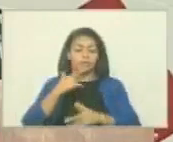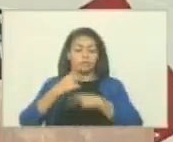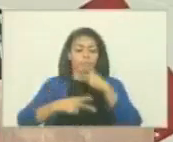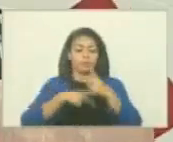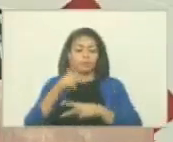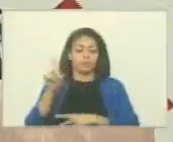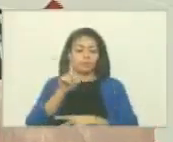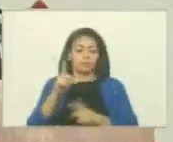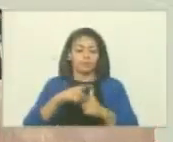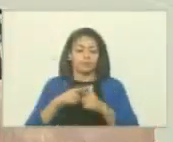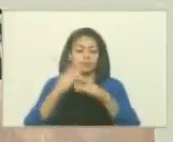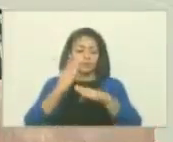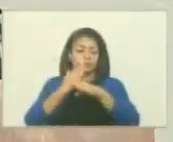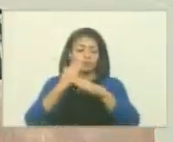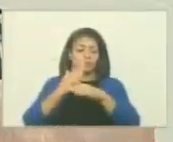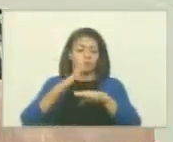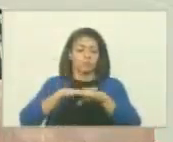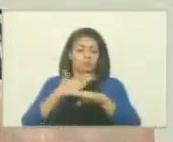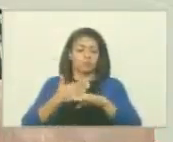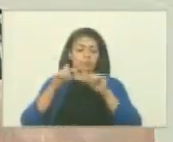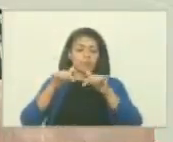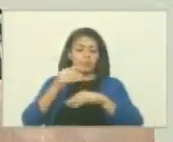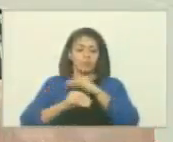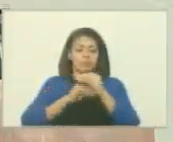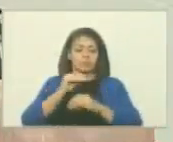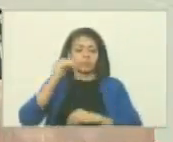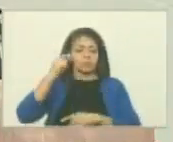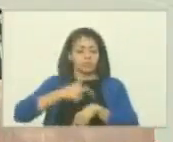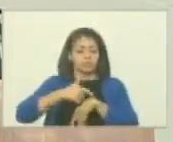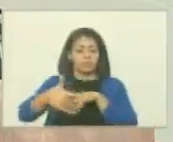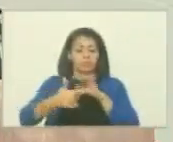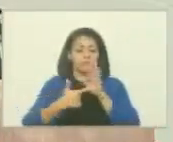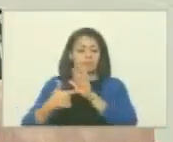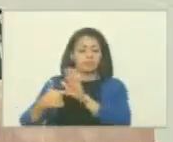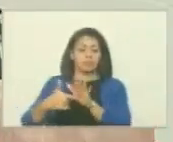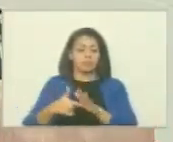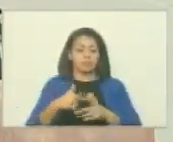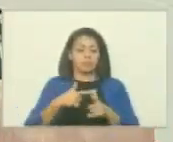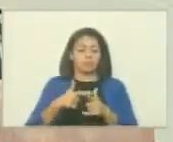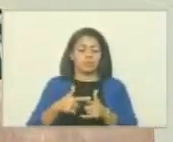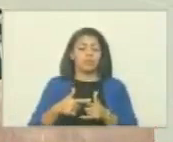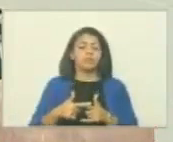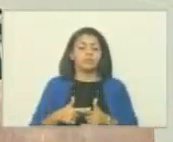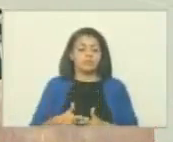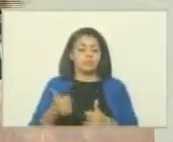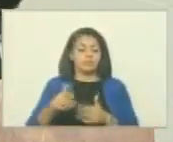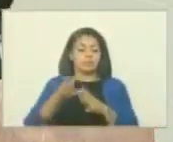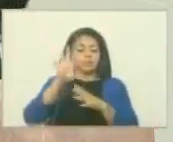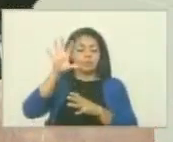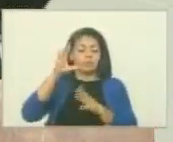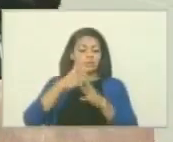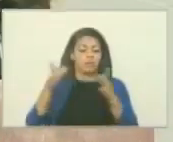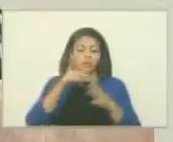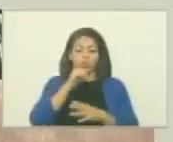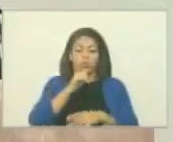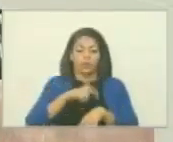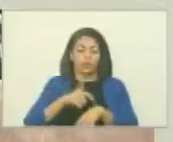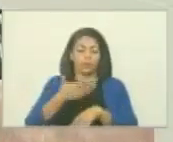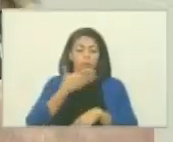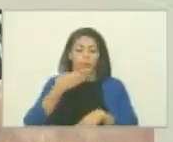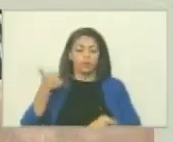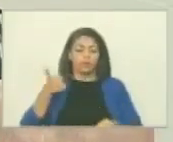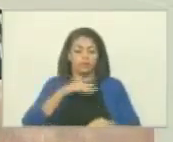no al alca ese periodo demostró que era virtuoso la patria grande no hubo un momento mejor